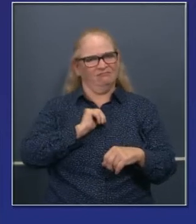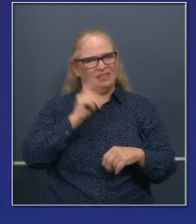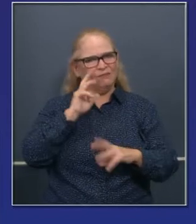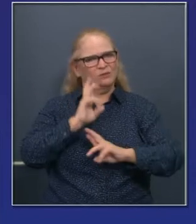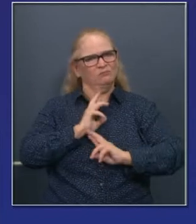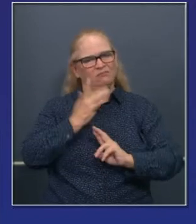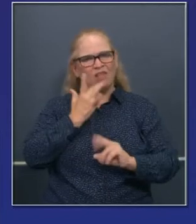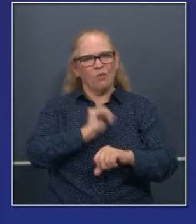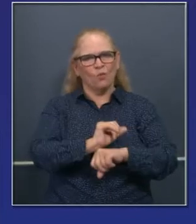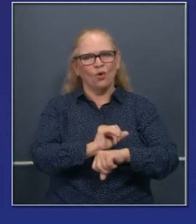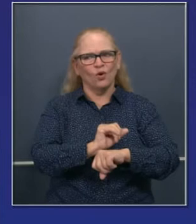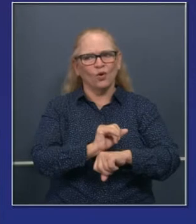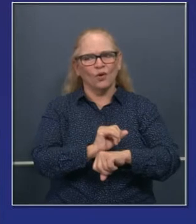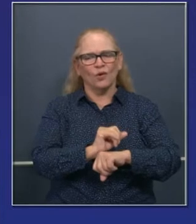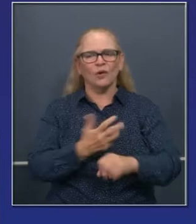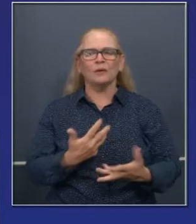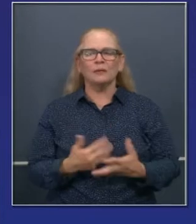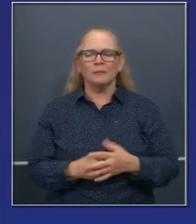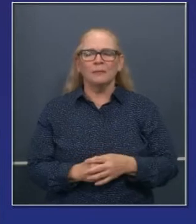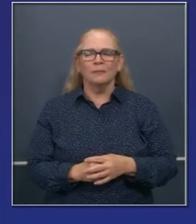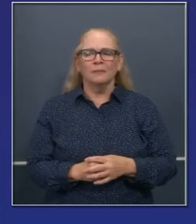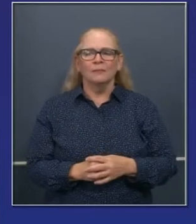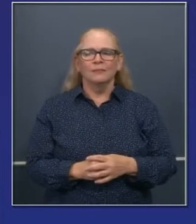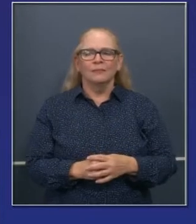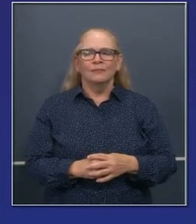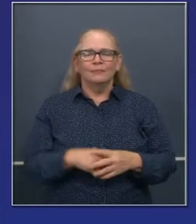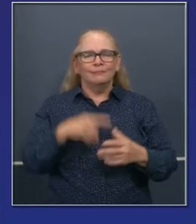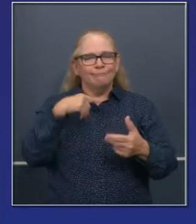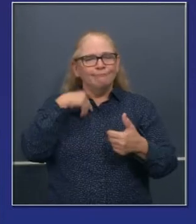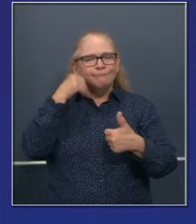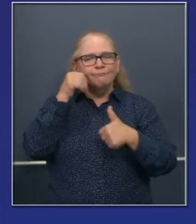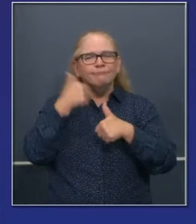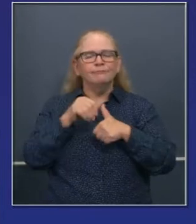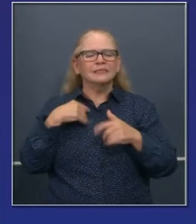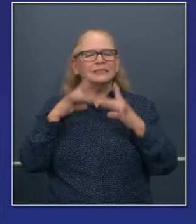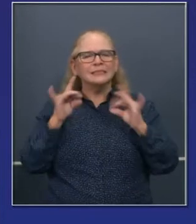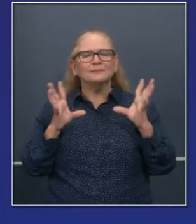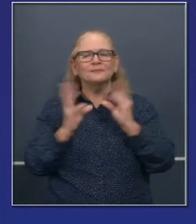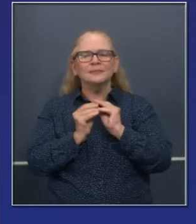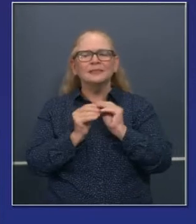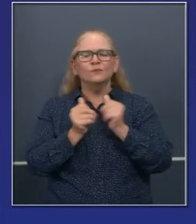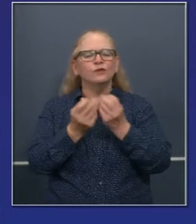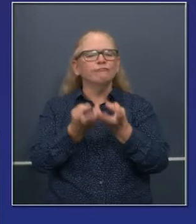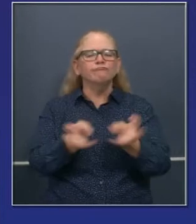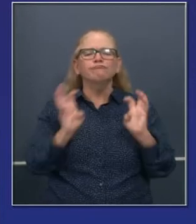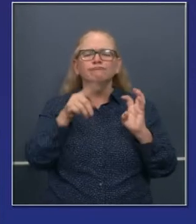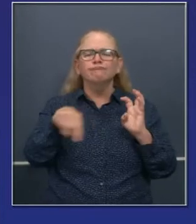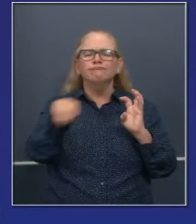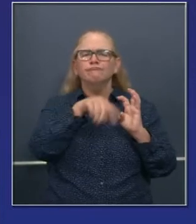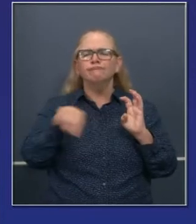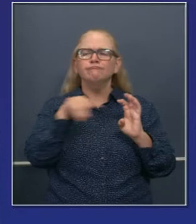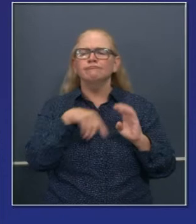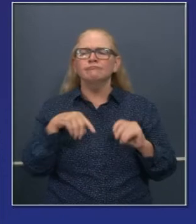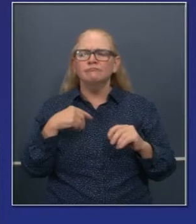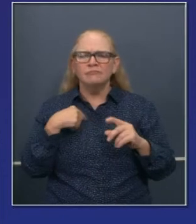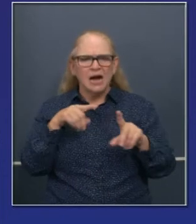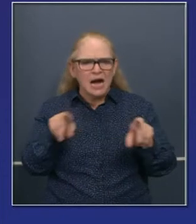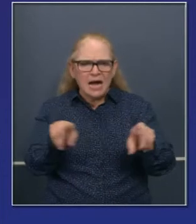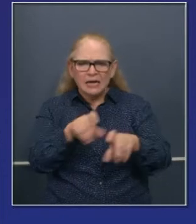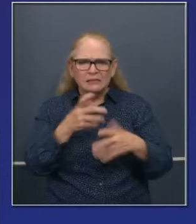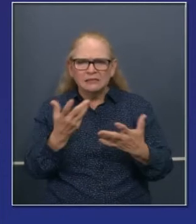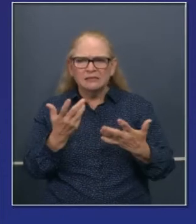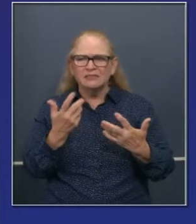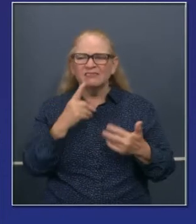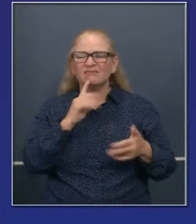la más importante. Quisieron, recuerdo que me reuní con unos trabajadores y me dijeron, ¿sabe por qué yo tomé este trabajo